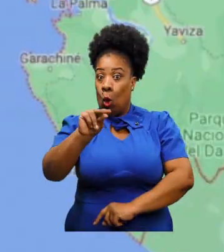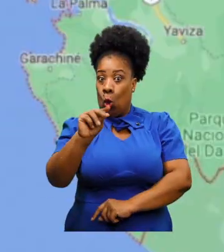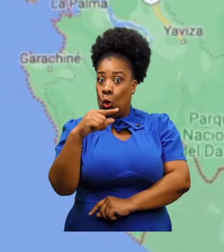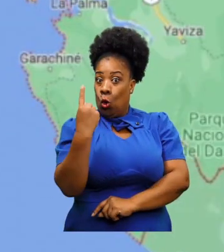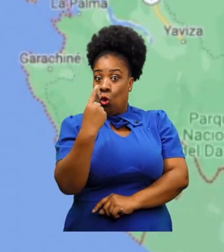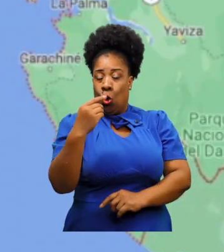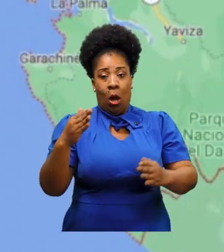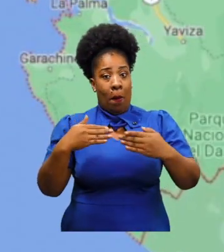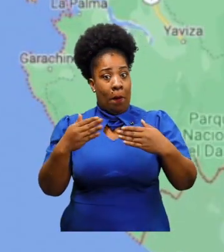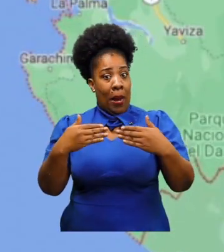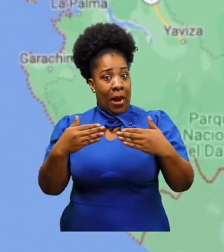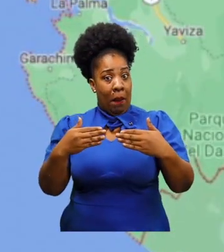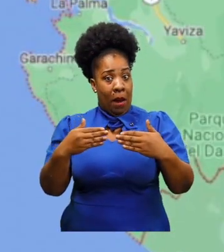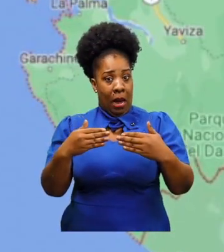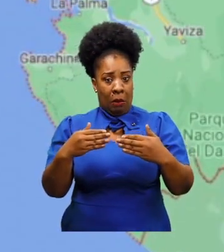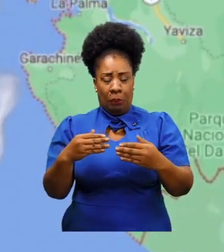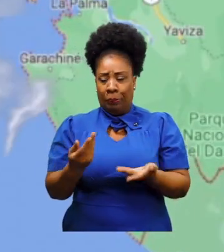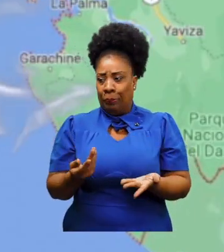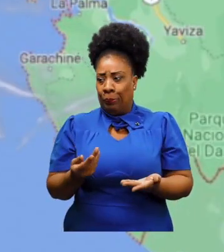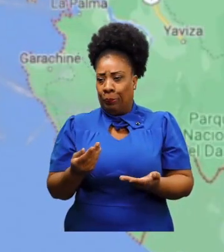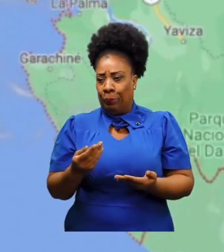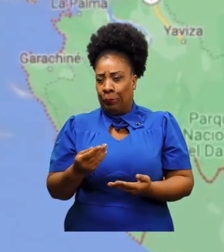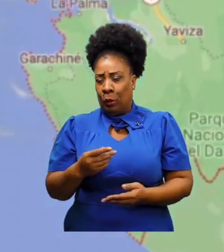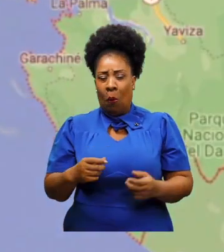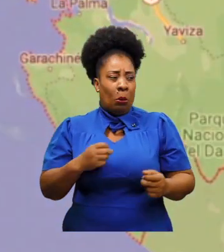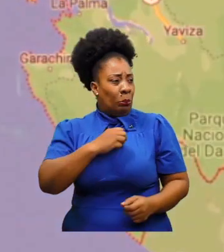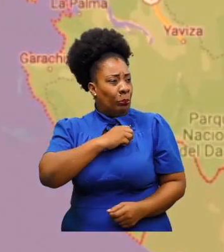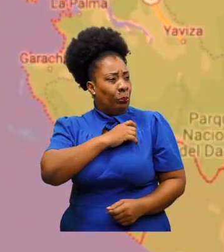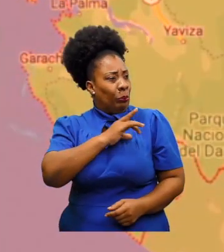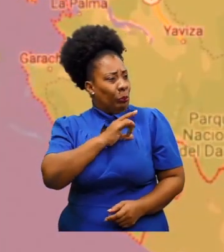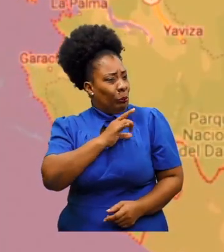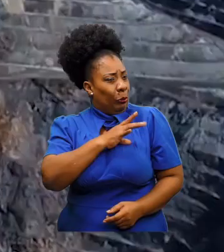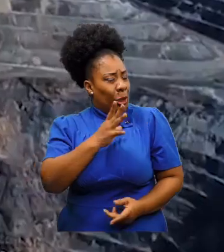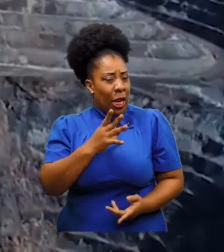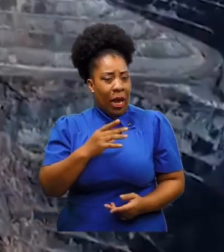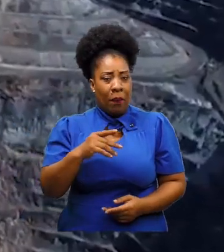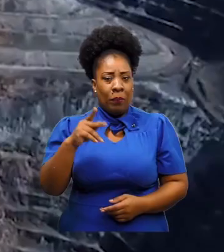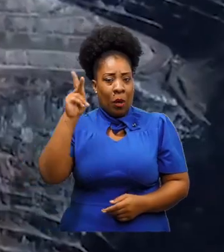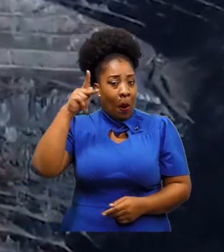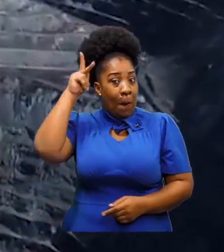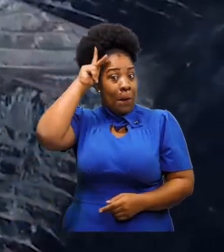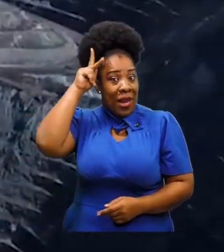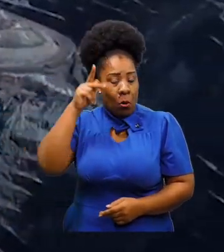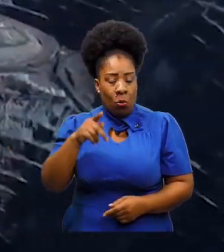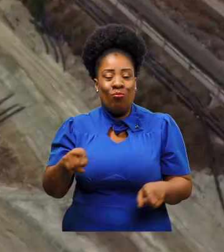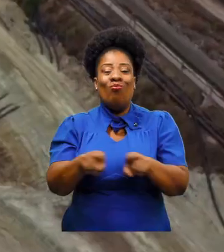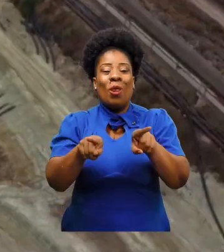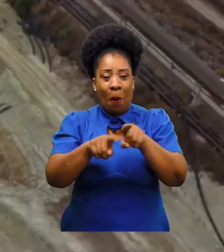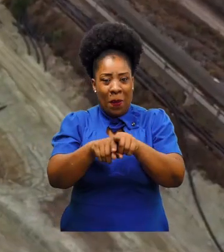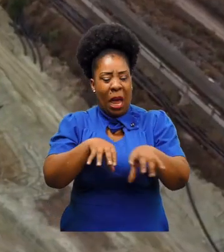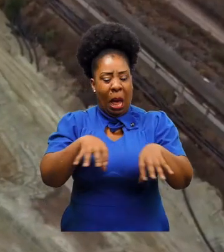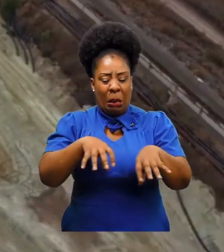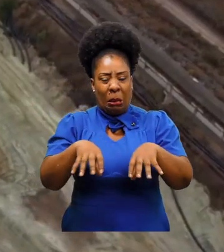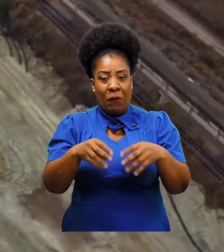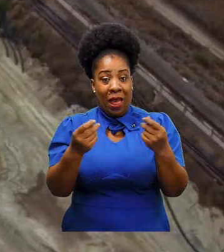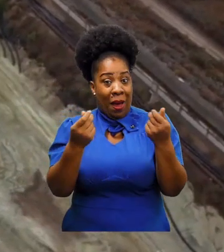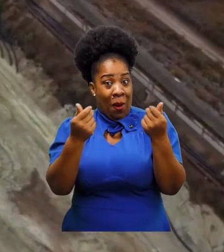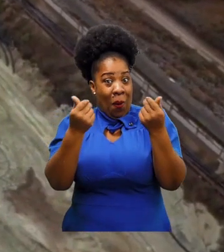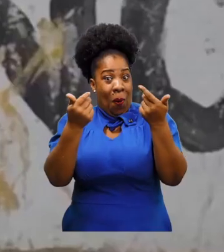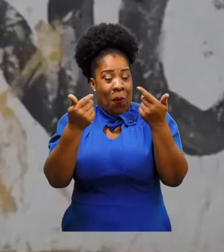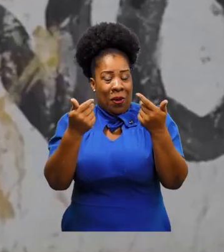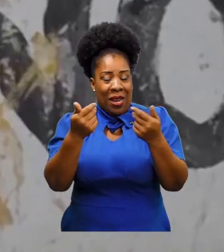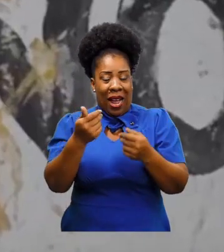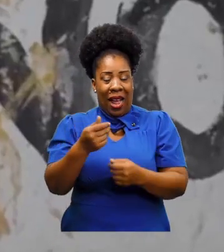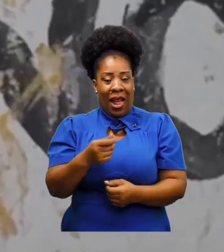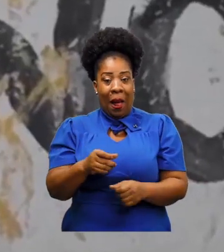No solamente en Panamá se desarrolla la minería, países como Chile y Perú, también se desempeña esta actividad económica que,